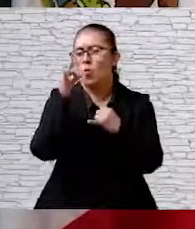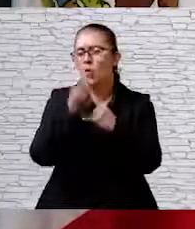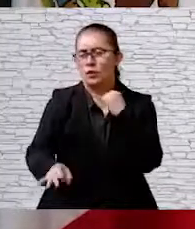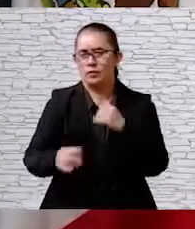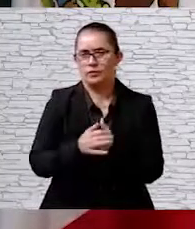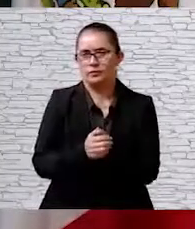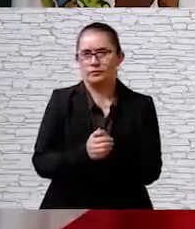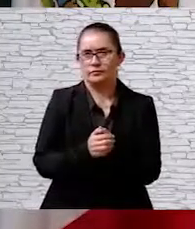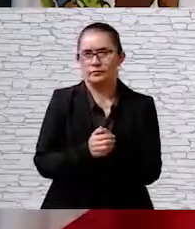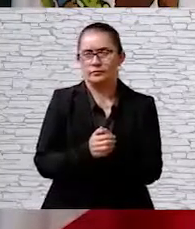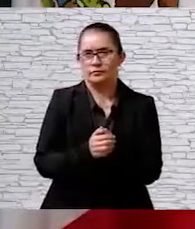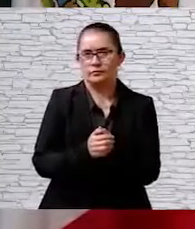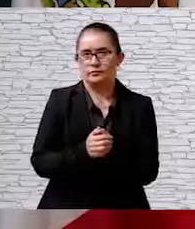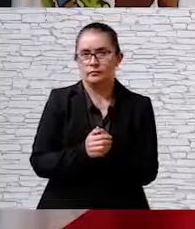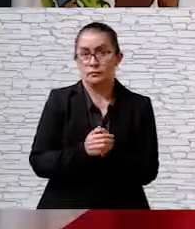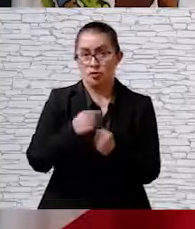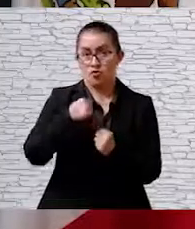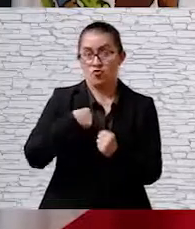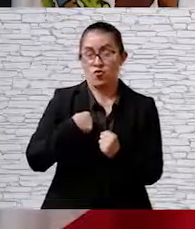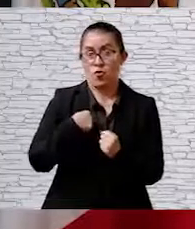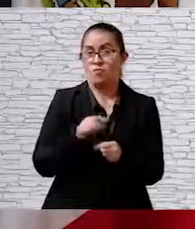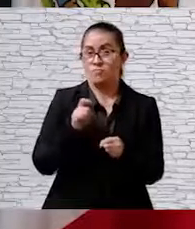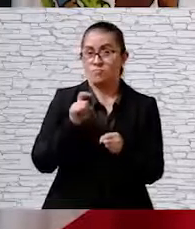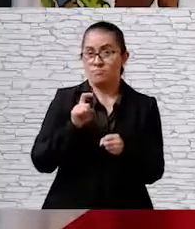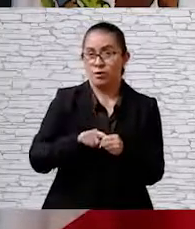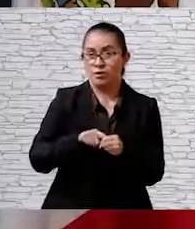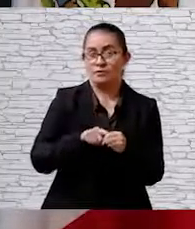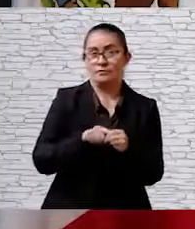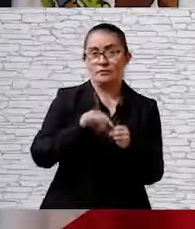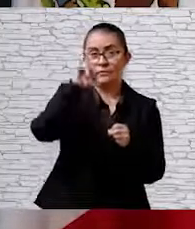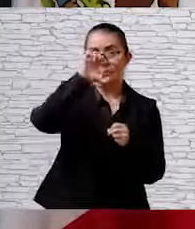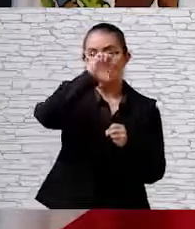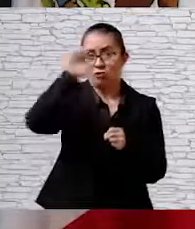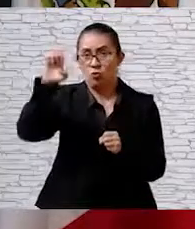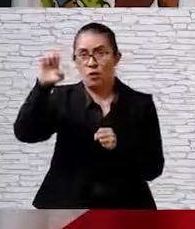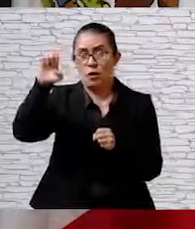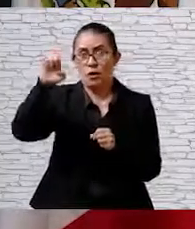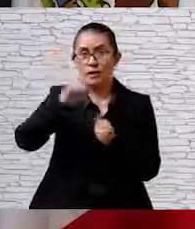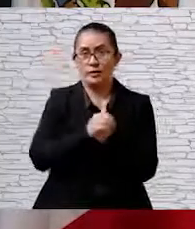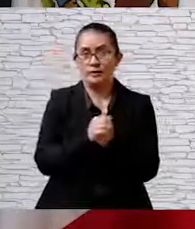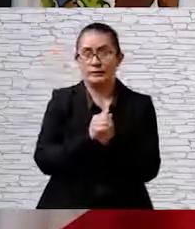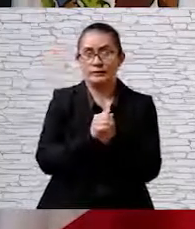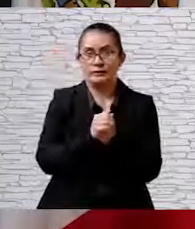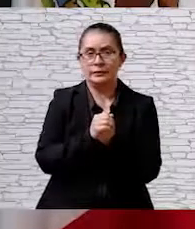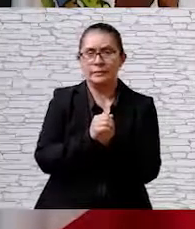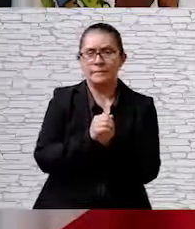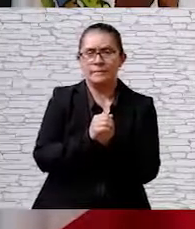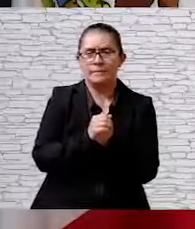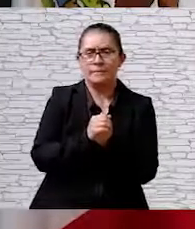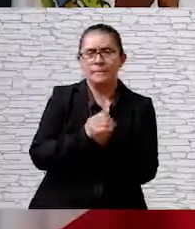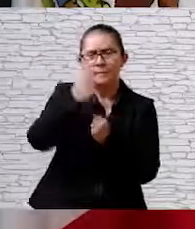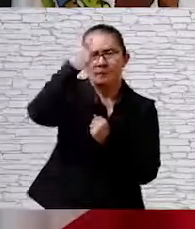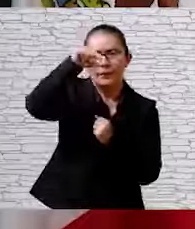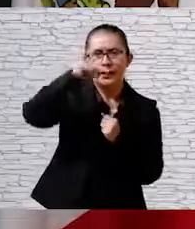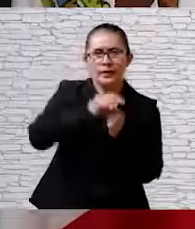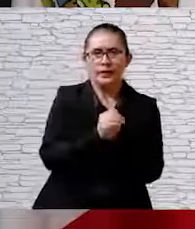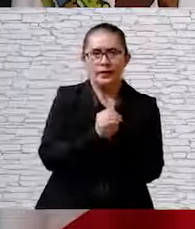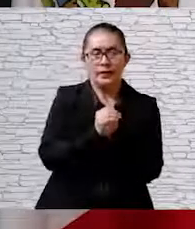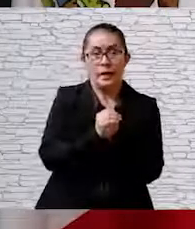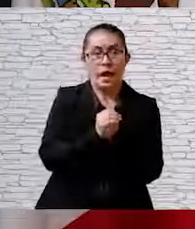Me sumo a las disposiciones del Instituto Estatal Electoral para